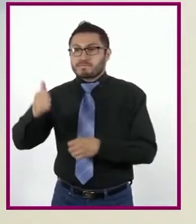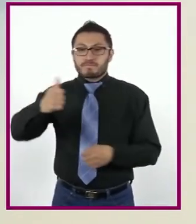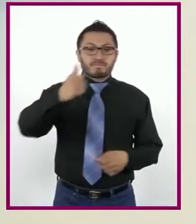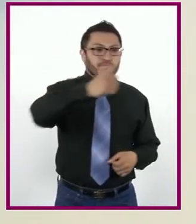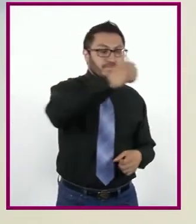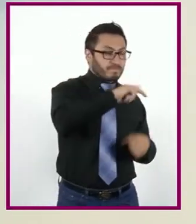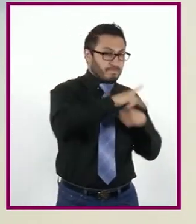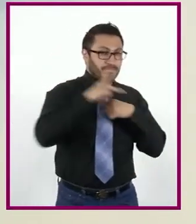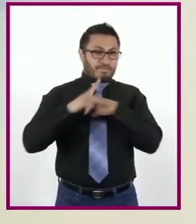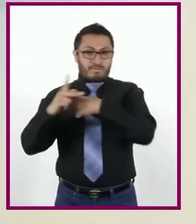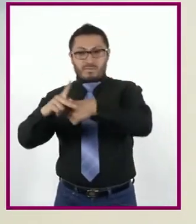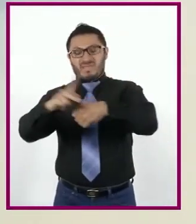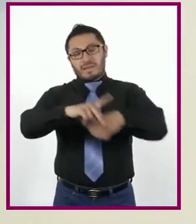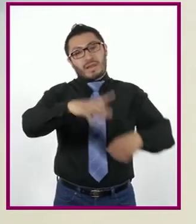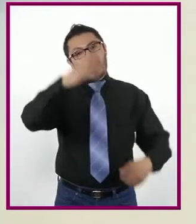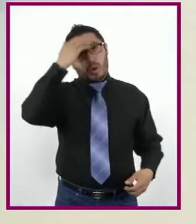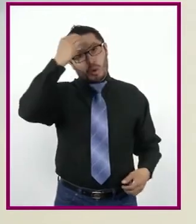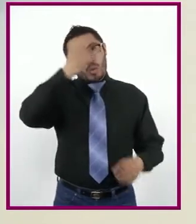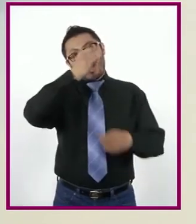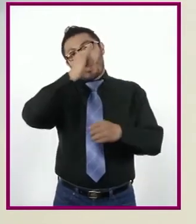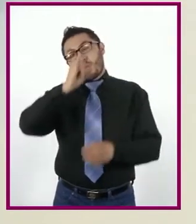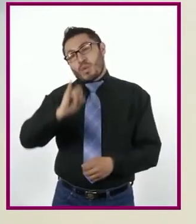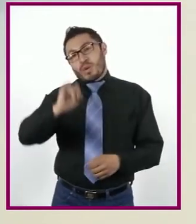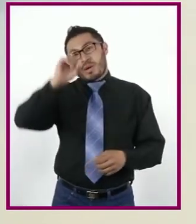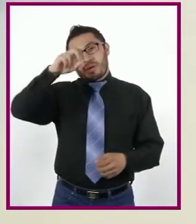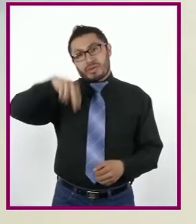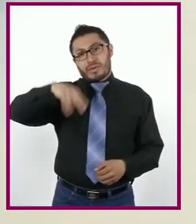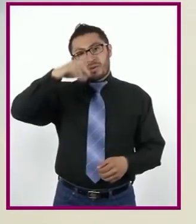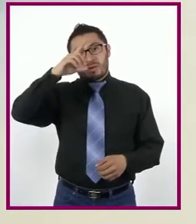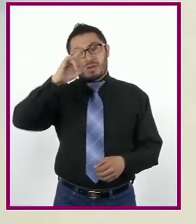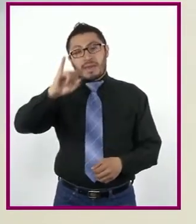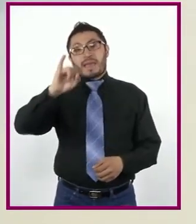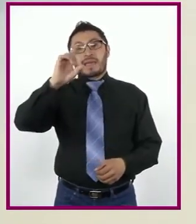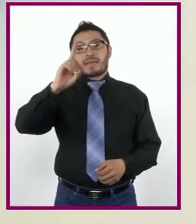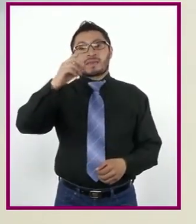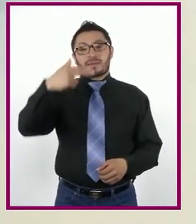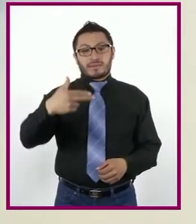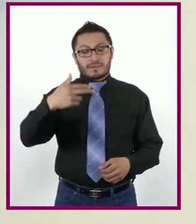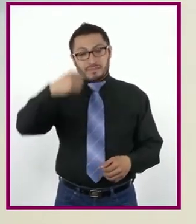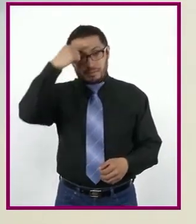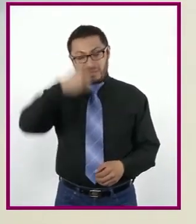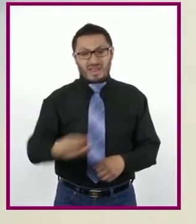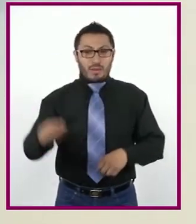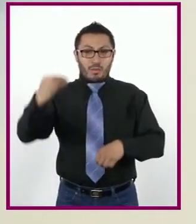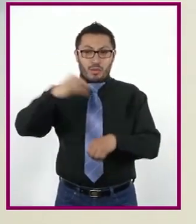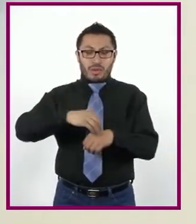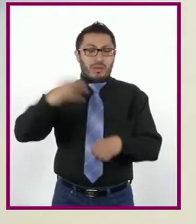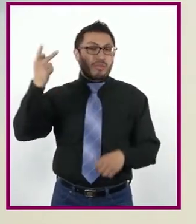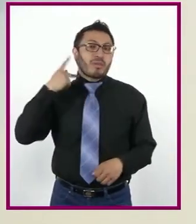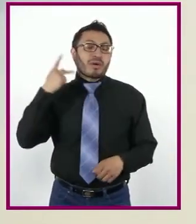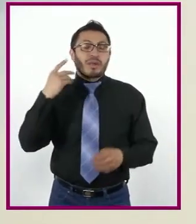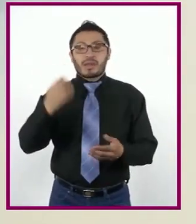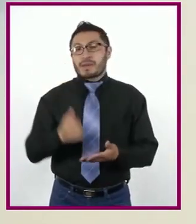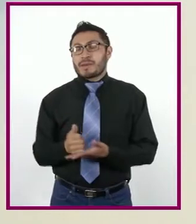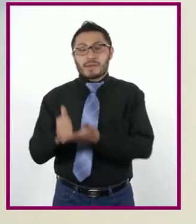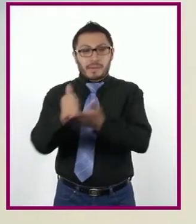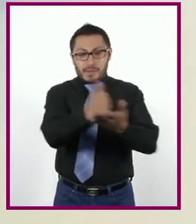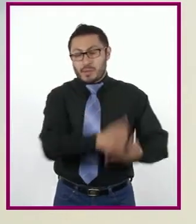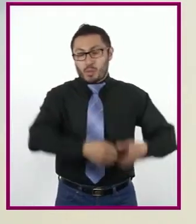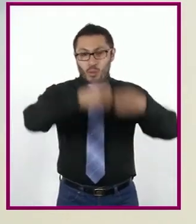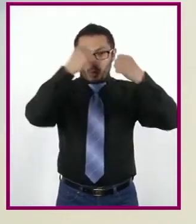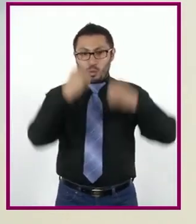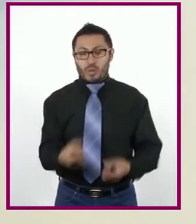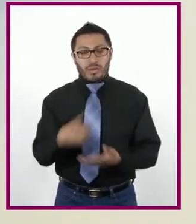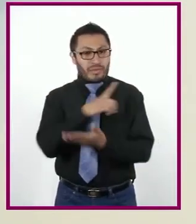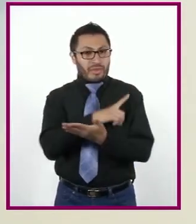este Índice de Desarrollo Humano para establecer políticas públicas que garanticen el desarrollo pleno